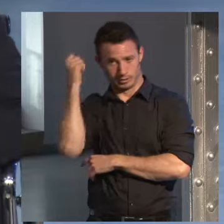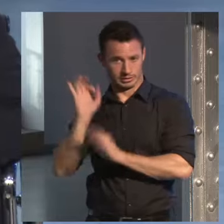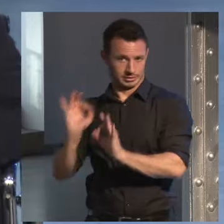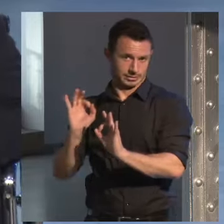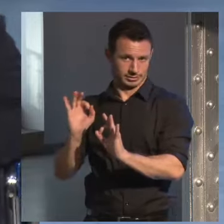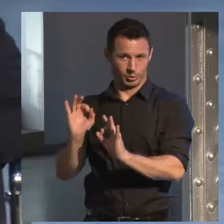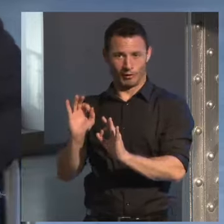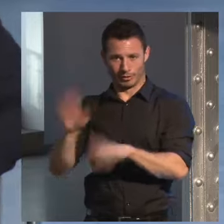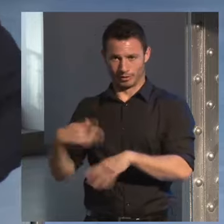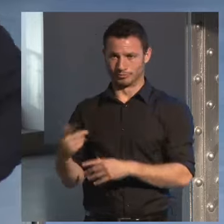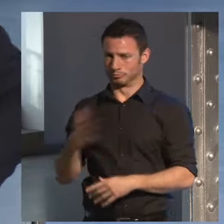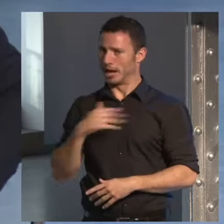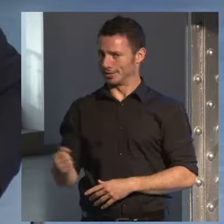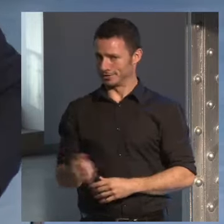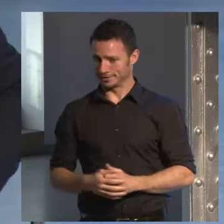aunque parezca